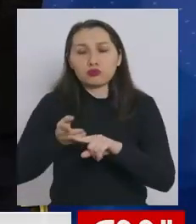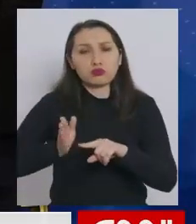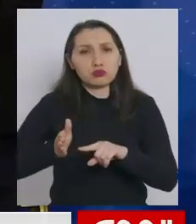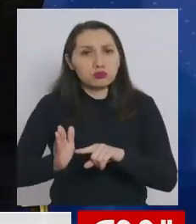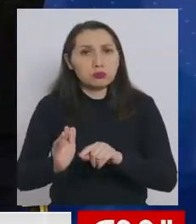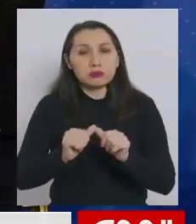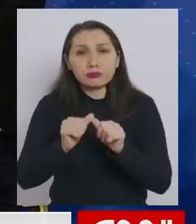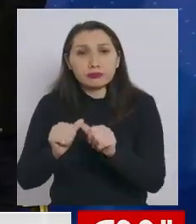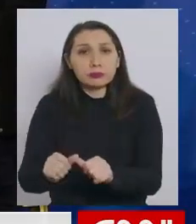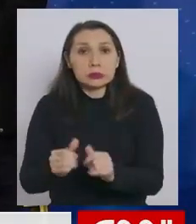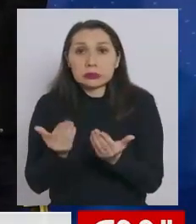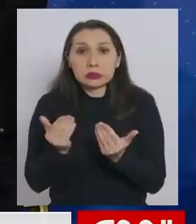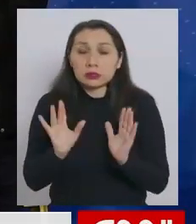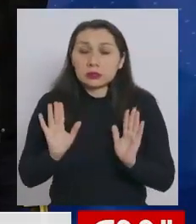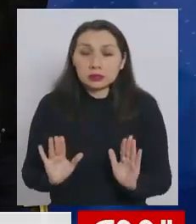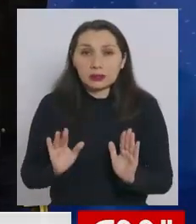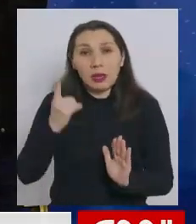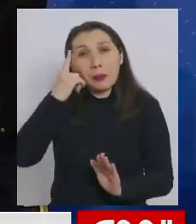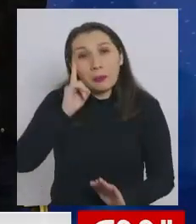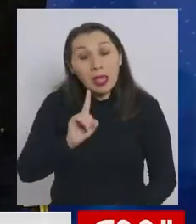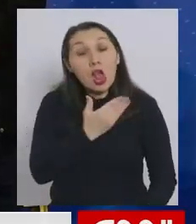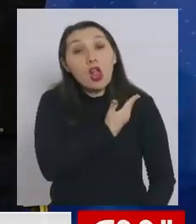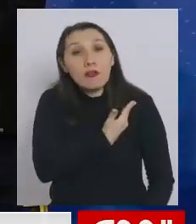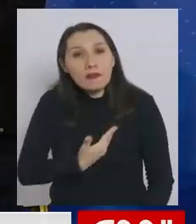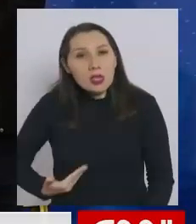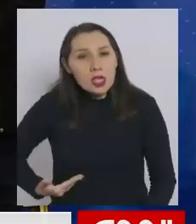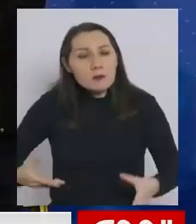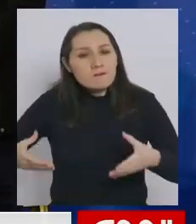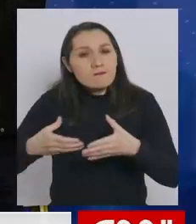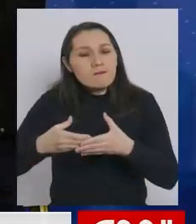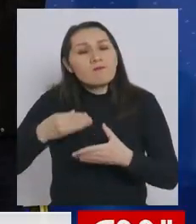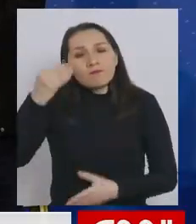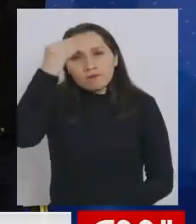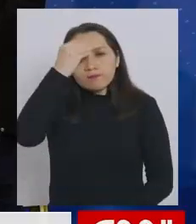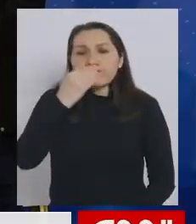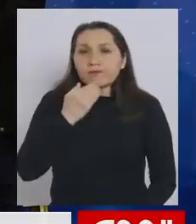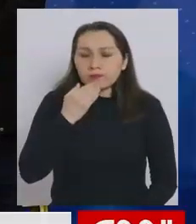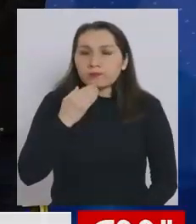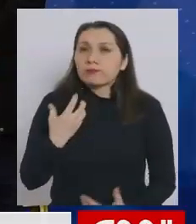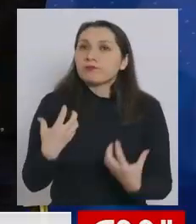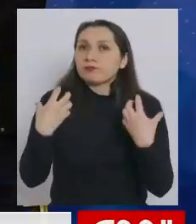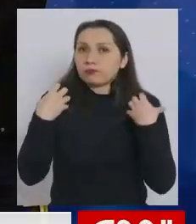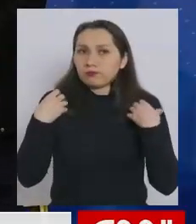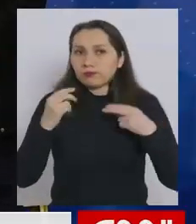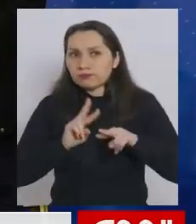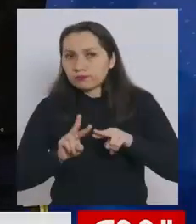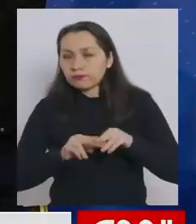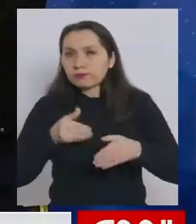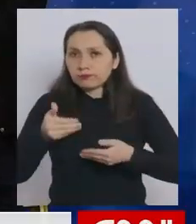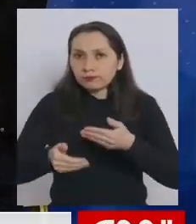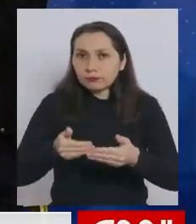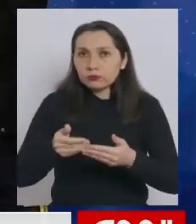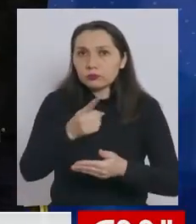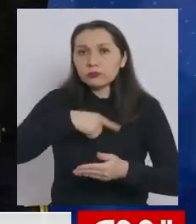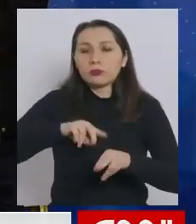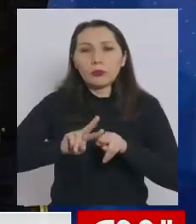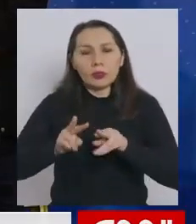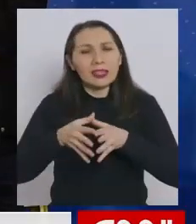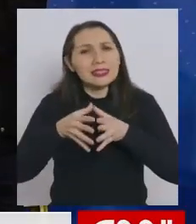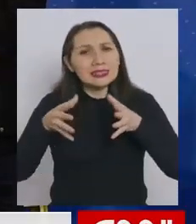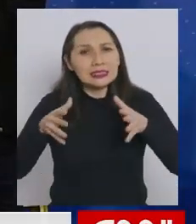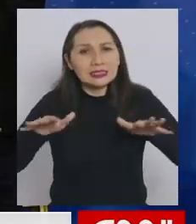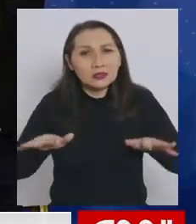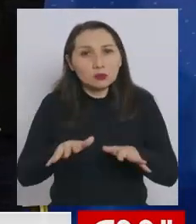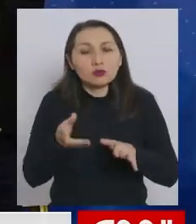el tiempo que sea necesario. Pero como gobierno también nos preocupamos de actuar con responsabilidad. Y por eso hemos hecho un enorme